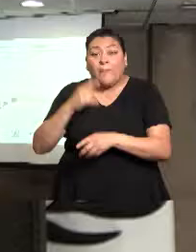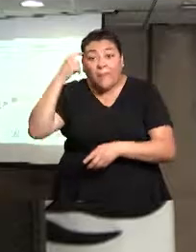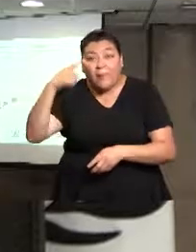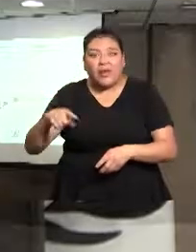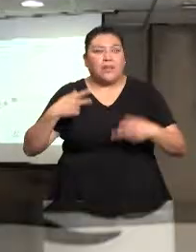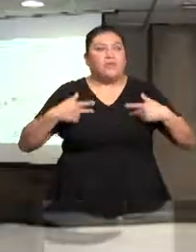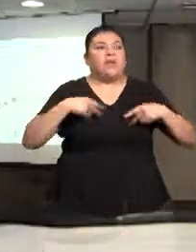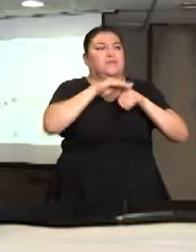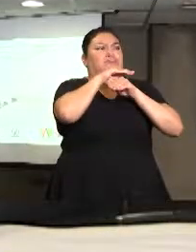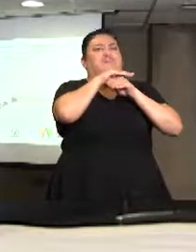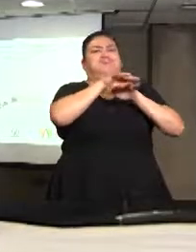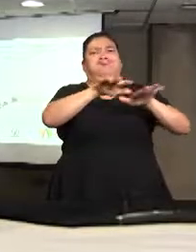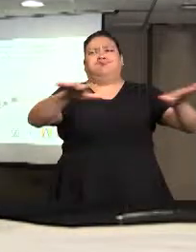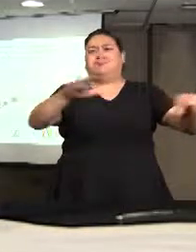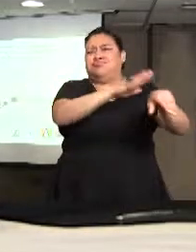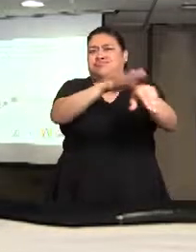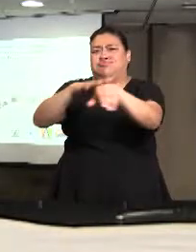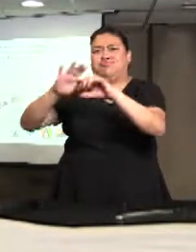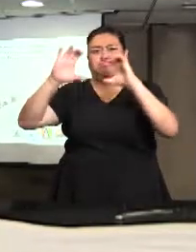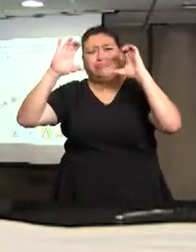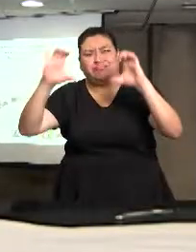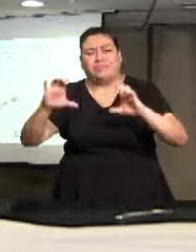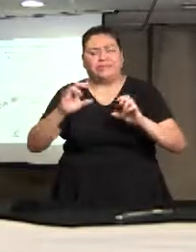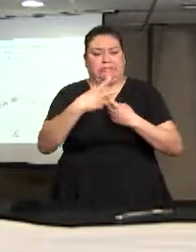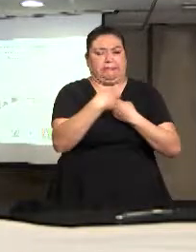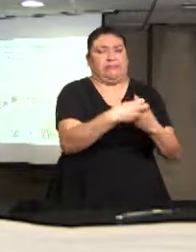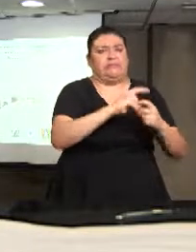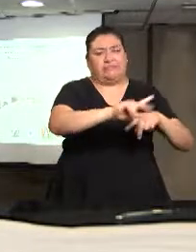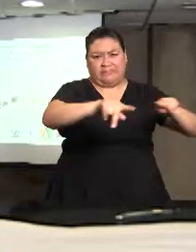fuerte al tema de la prevención de la trata de personas.